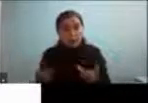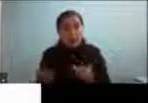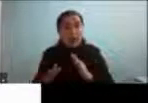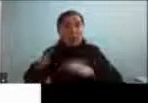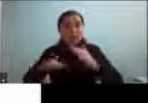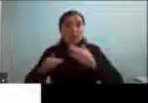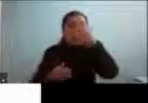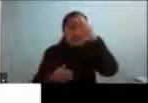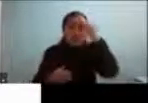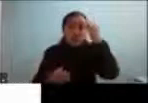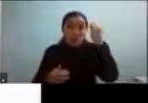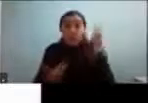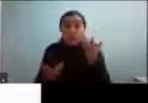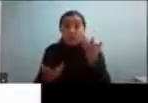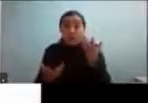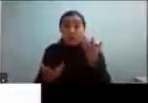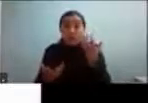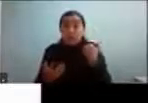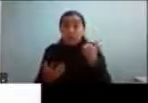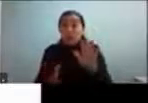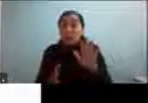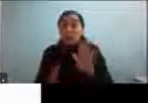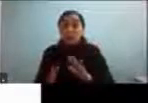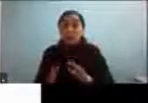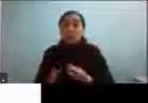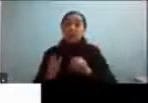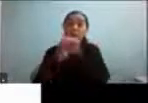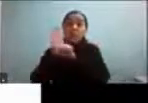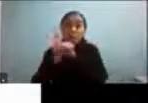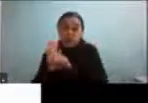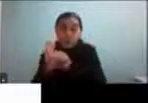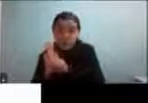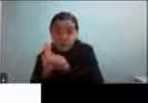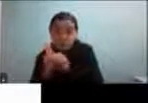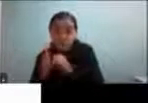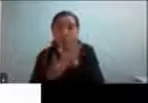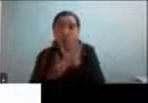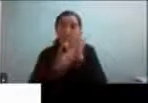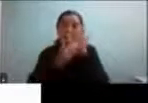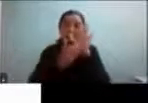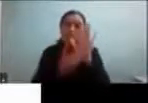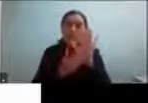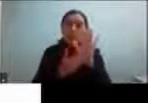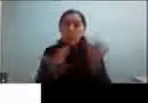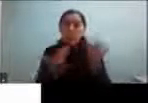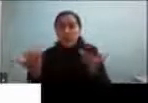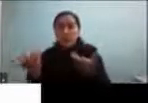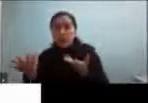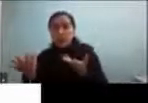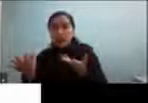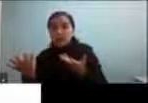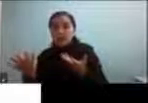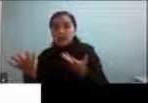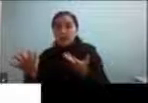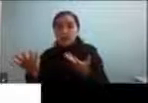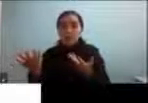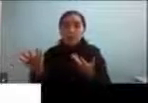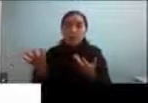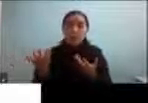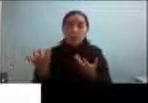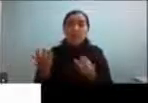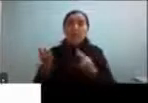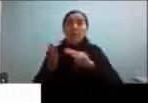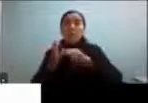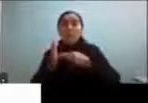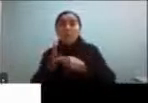pasamos por alto entonces organizamos distintos videos para mostrar cosas para gente que tenía problemas de orientación espacial por